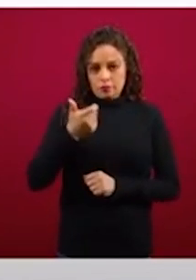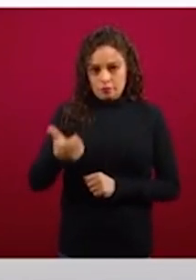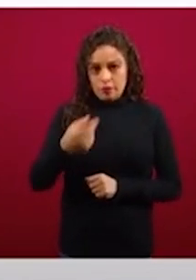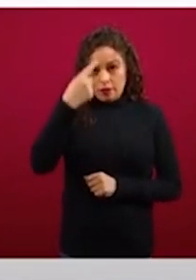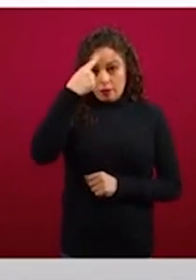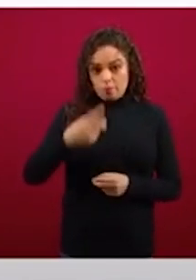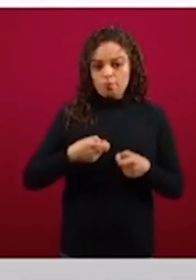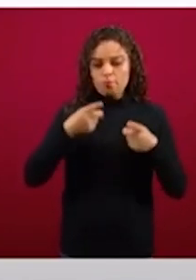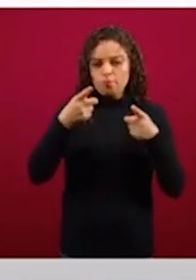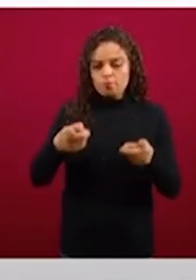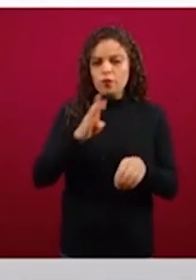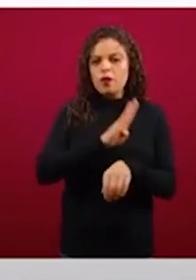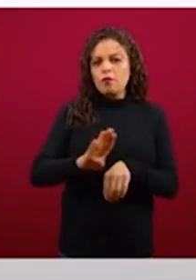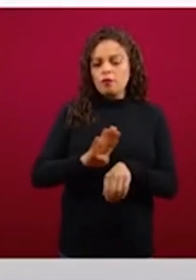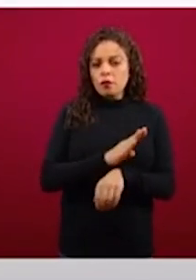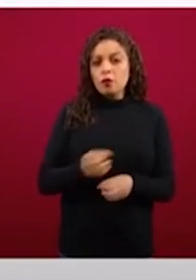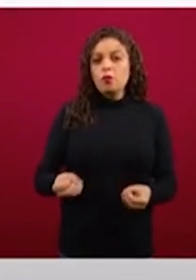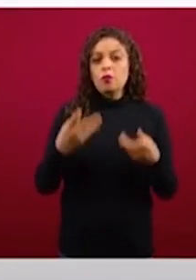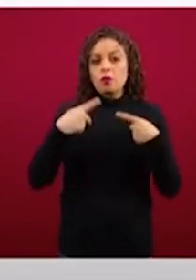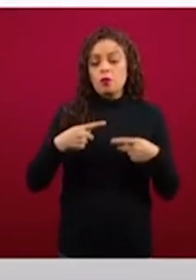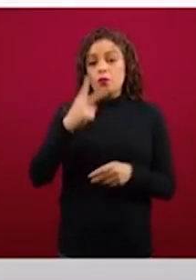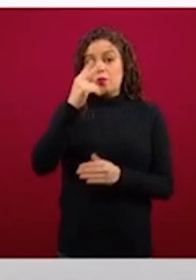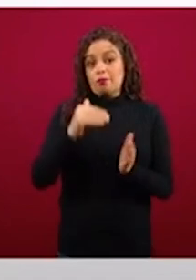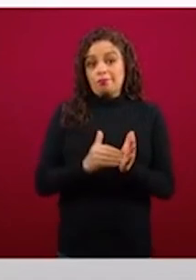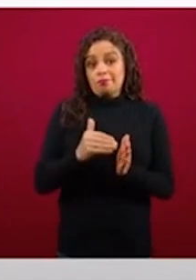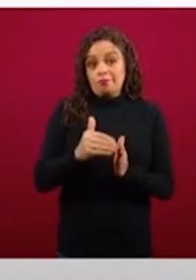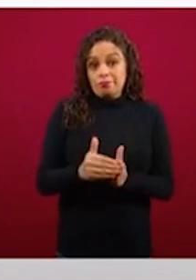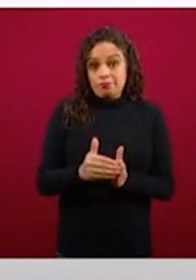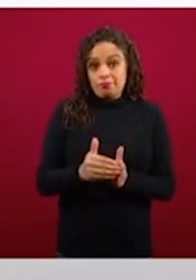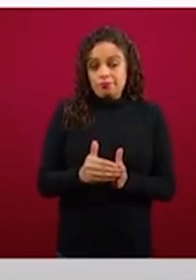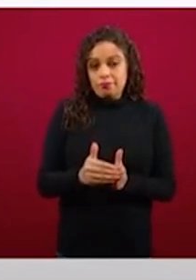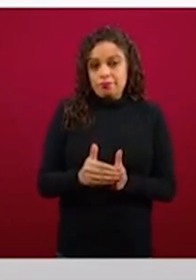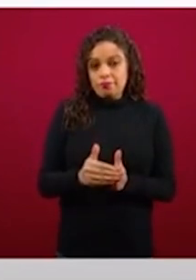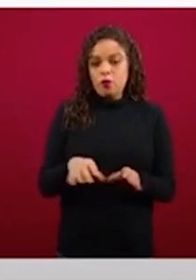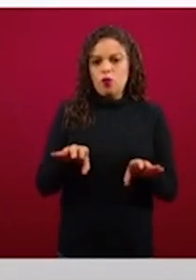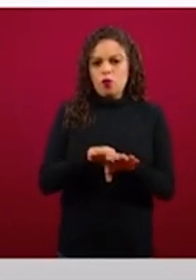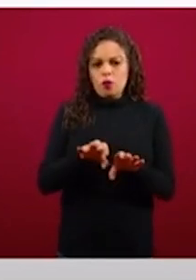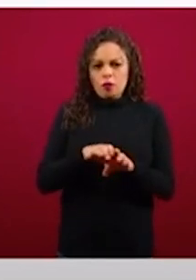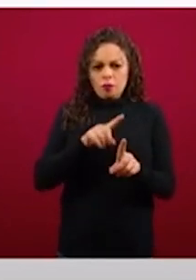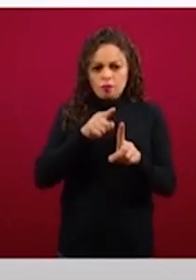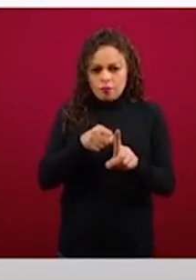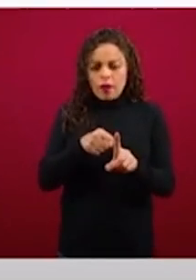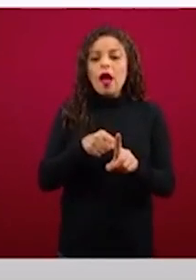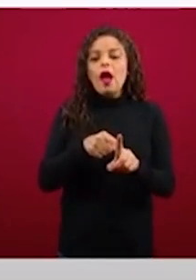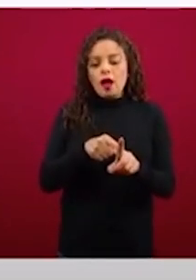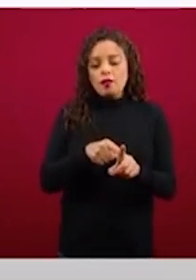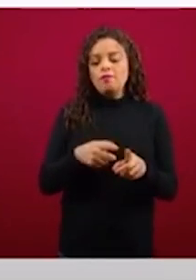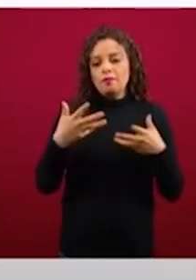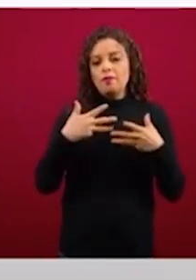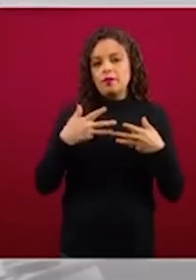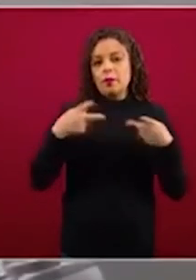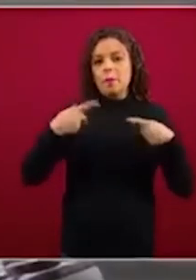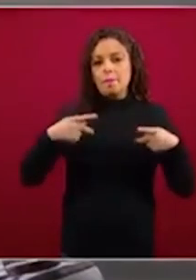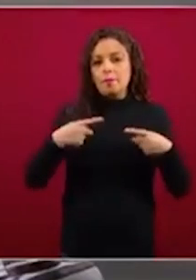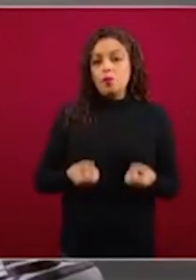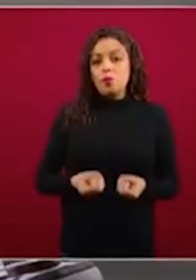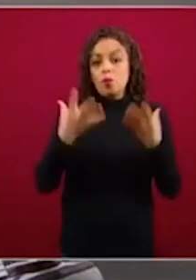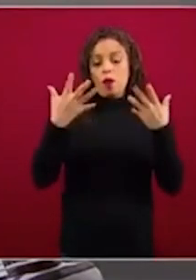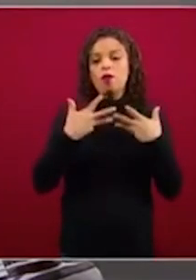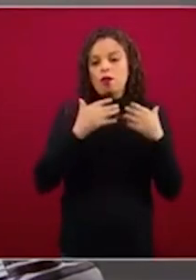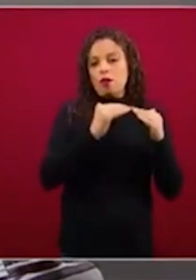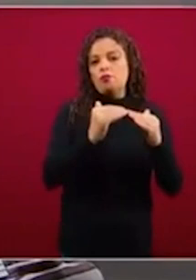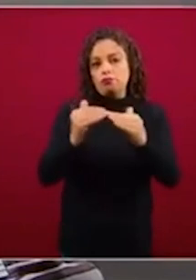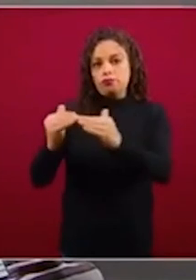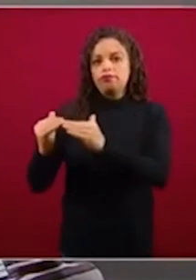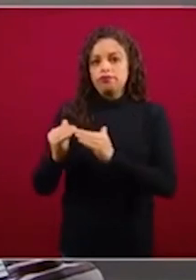prácticamente a dos millones de personas, tomando en cuenta el número de personas que habitan un hogar. ¿Y cómo tenemos distribuido el